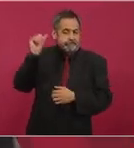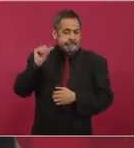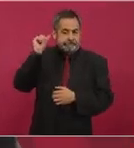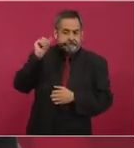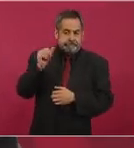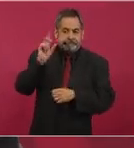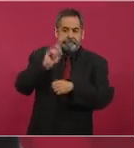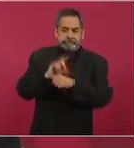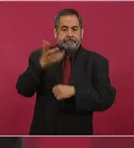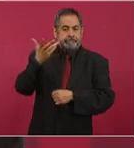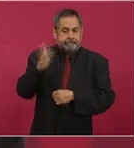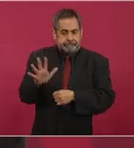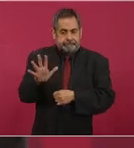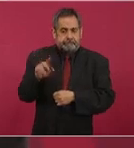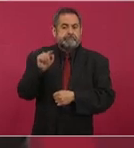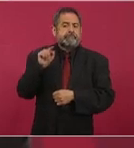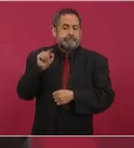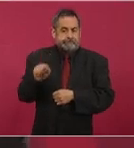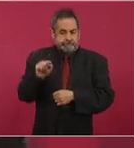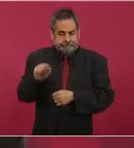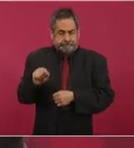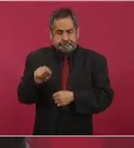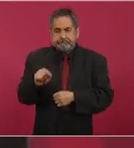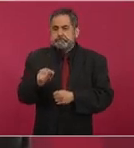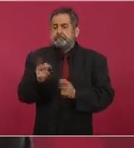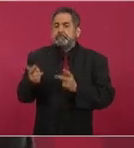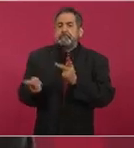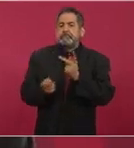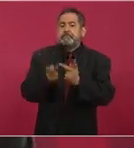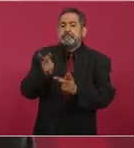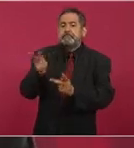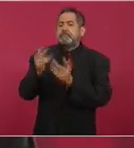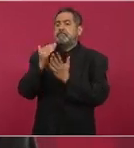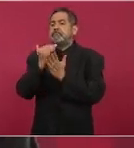va a haber esta consulta